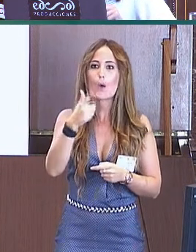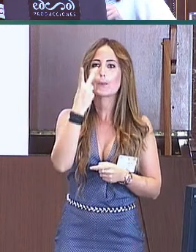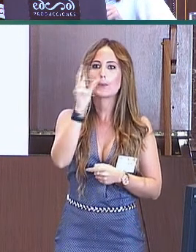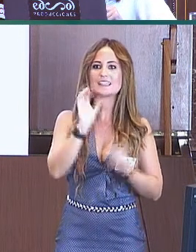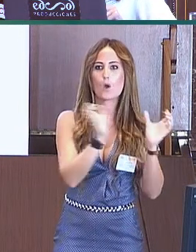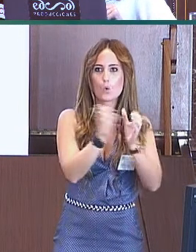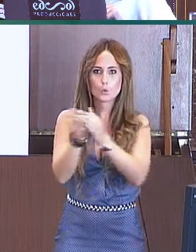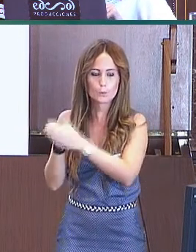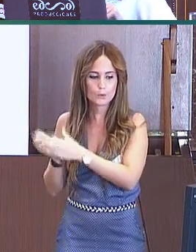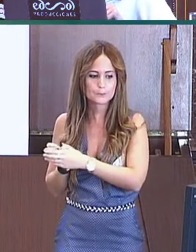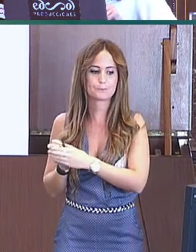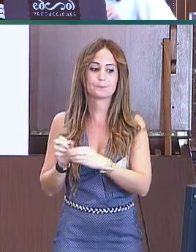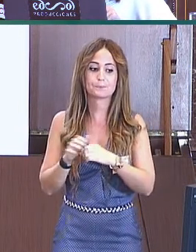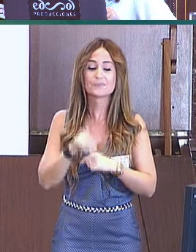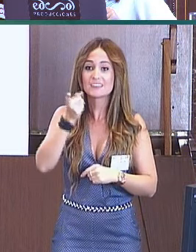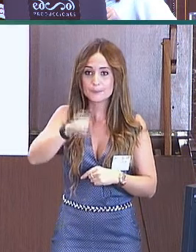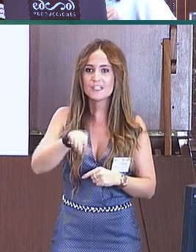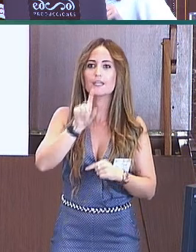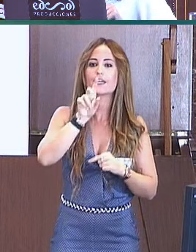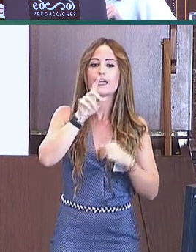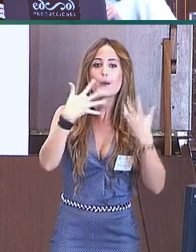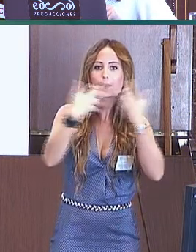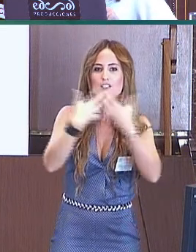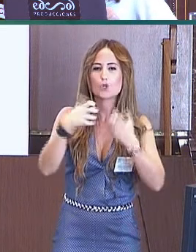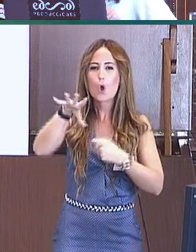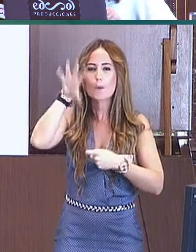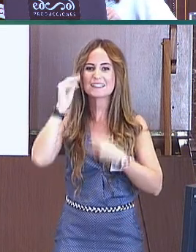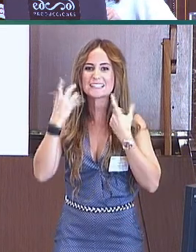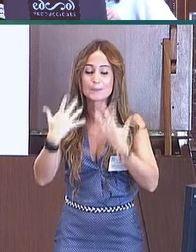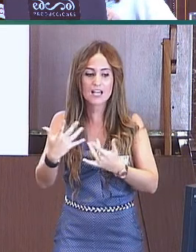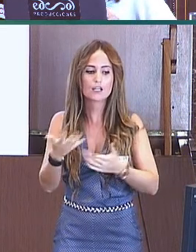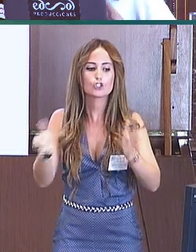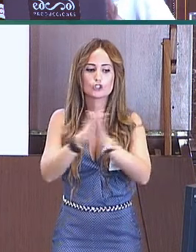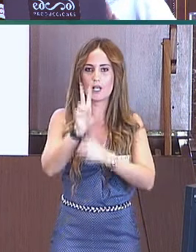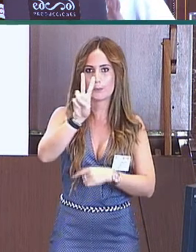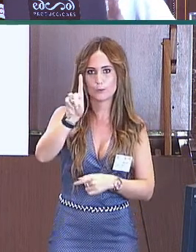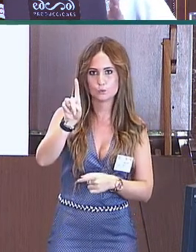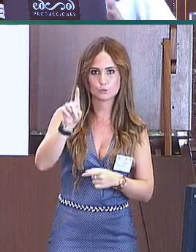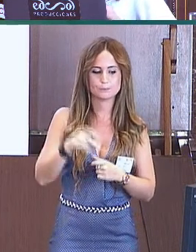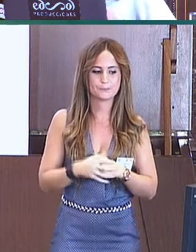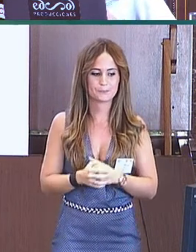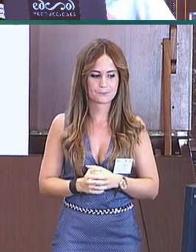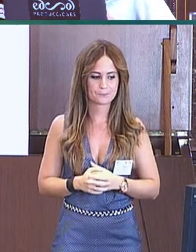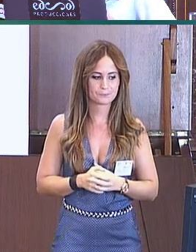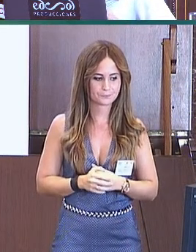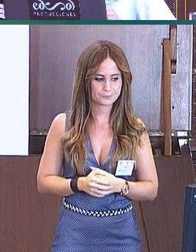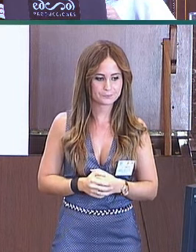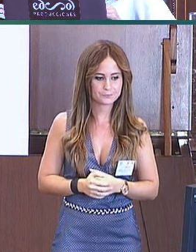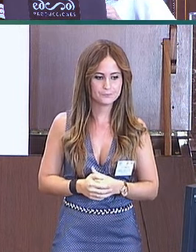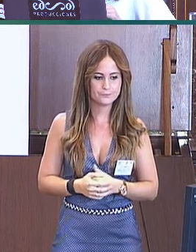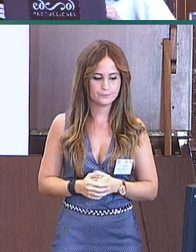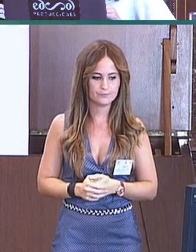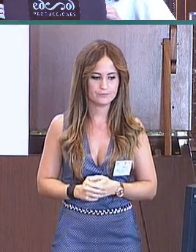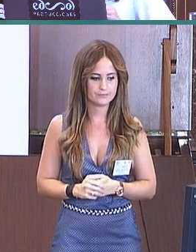y aplicado en la publicación que he referenciado ahí, de Mar Pérez y colaboradores. Este cuestionario está compuesto por